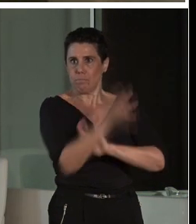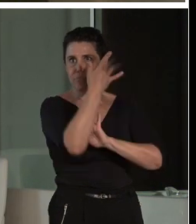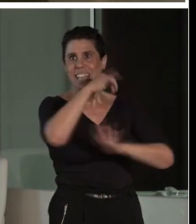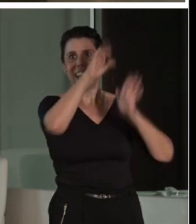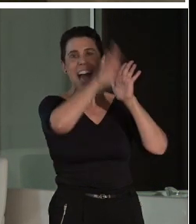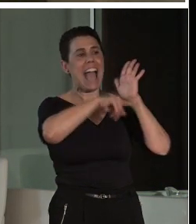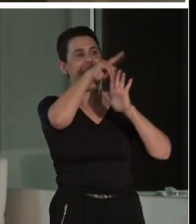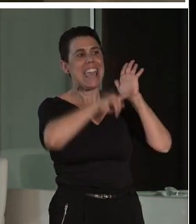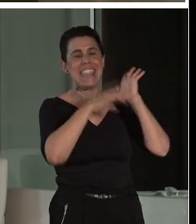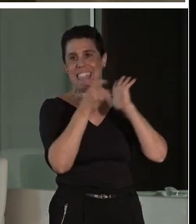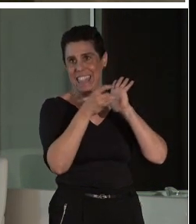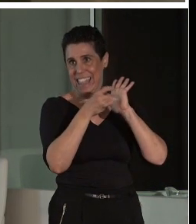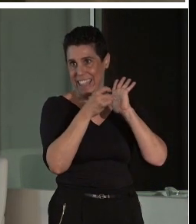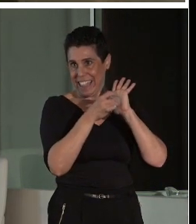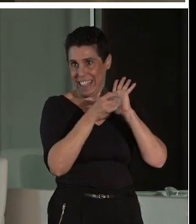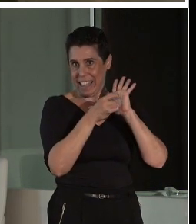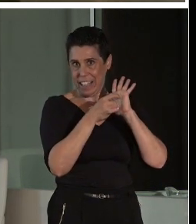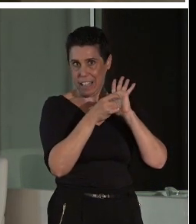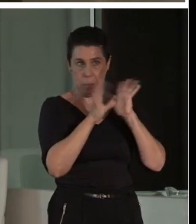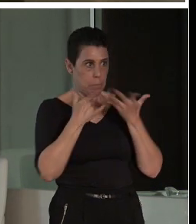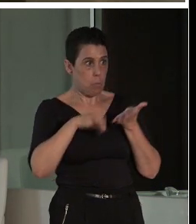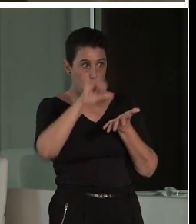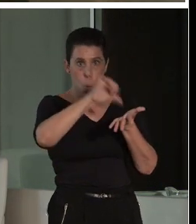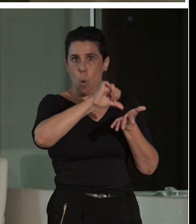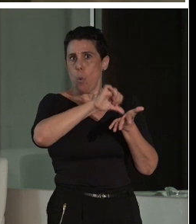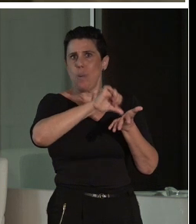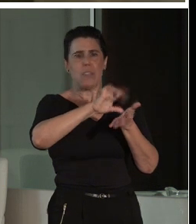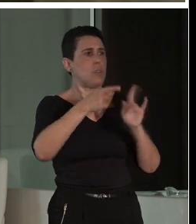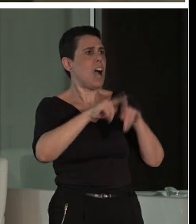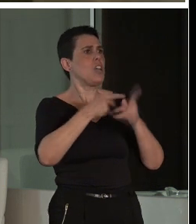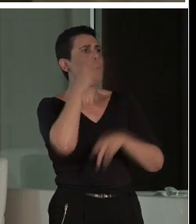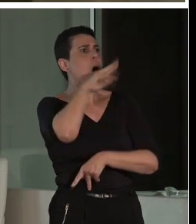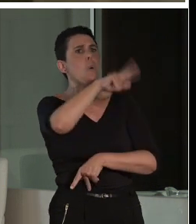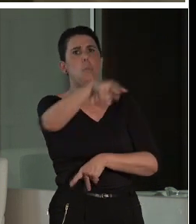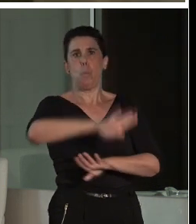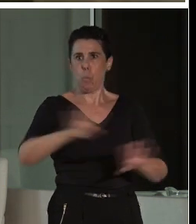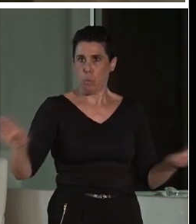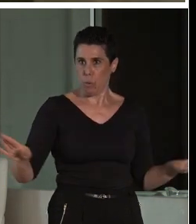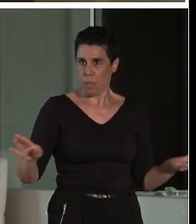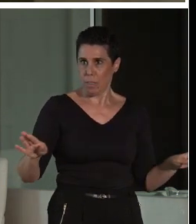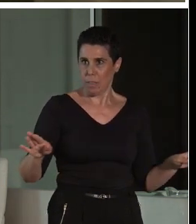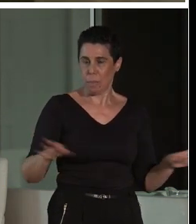Entendiendo, como os decíamos, la ciudad como una gran arquitectura y el conjunto monumental como un museo.